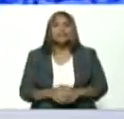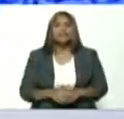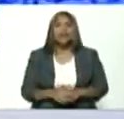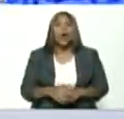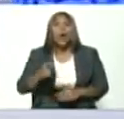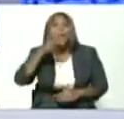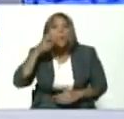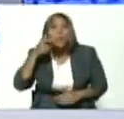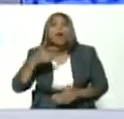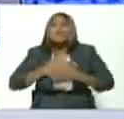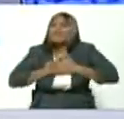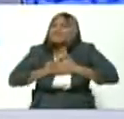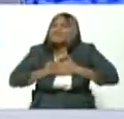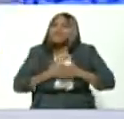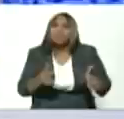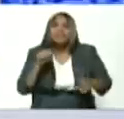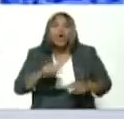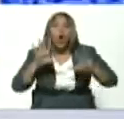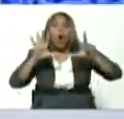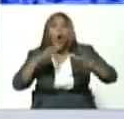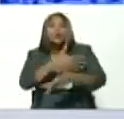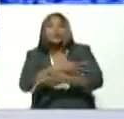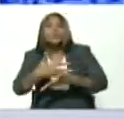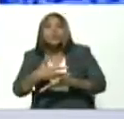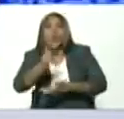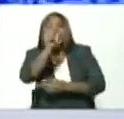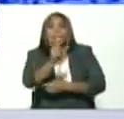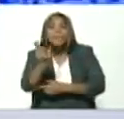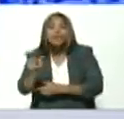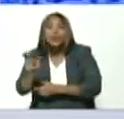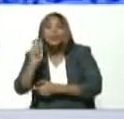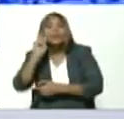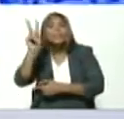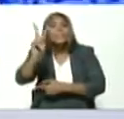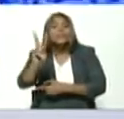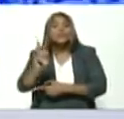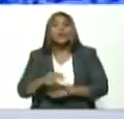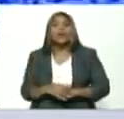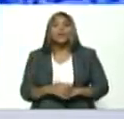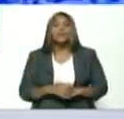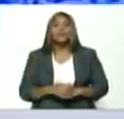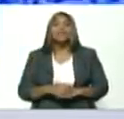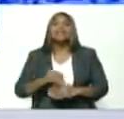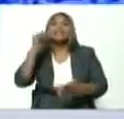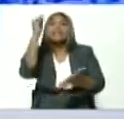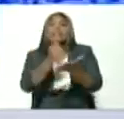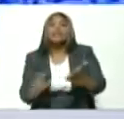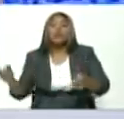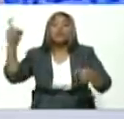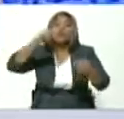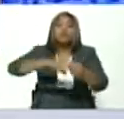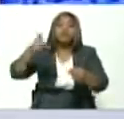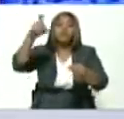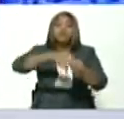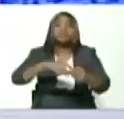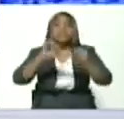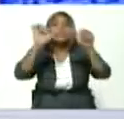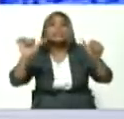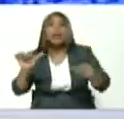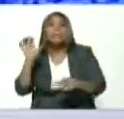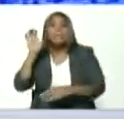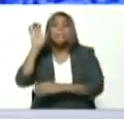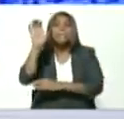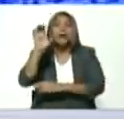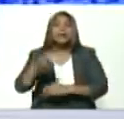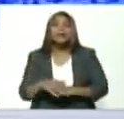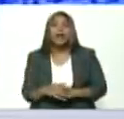dispuesto a esto 8 millones de venezolanos y venezolanas inscritos a través del sistema patria en el congreso